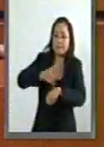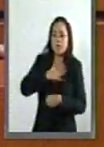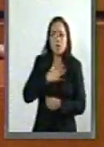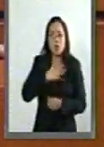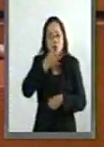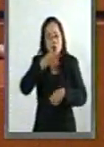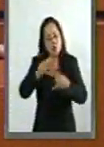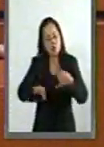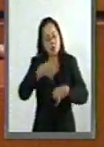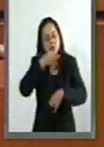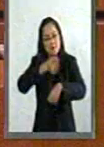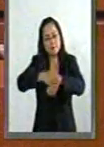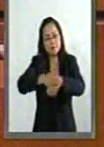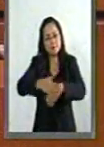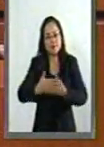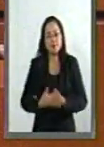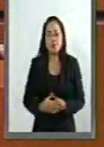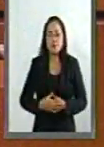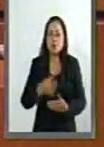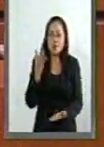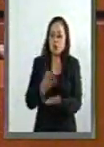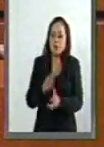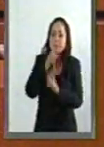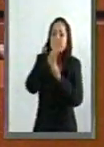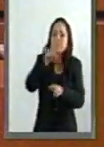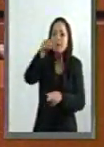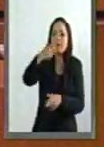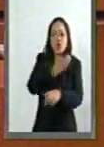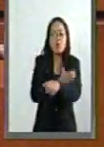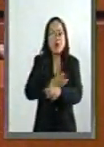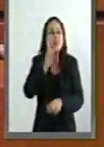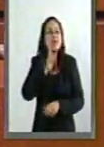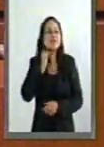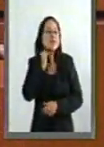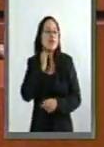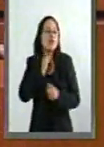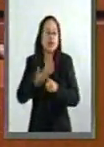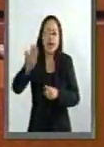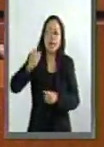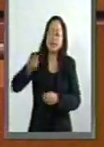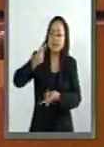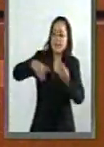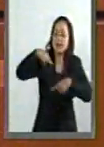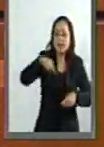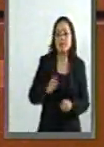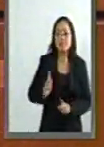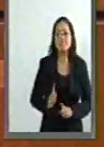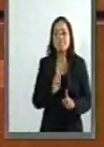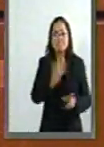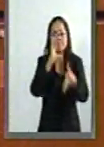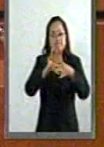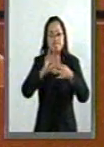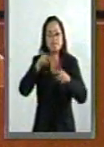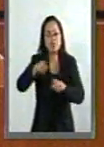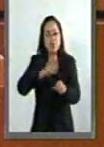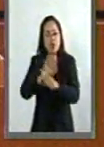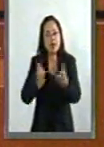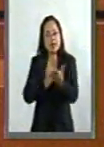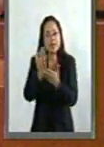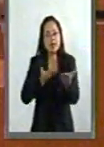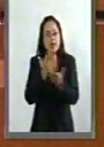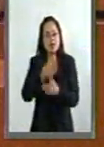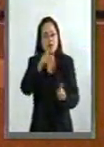llamada. Y solo le contesto a la compañera senadora que vino aquí a exponer el dictamen,